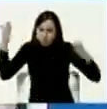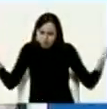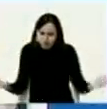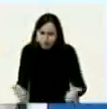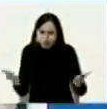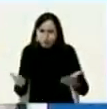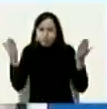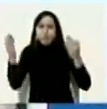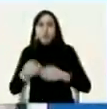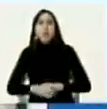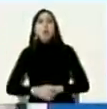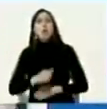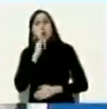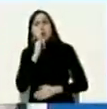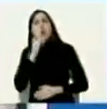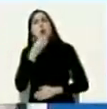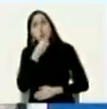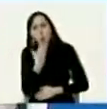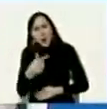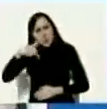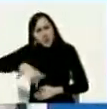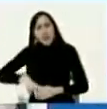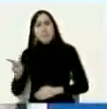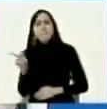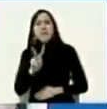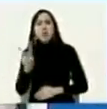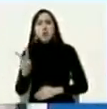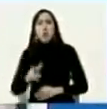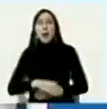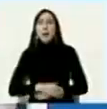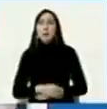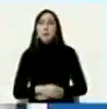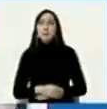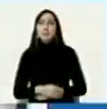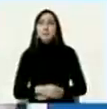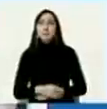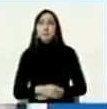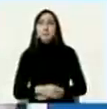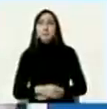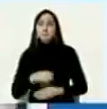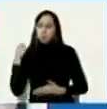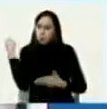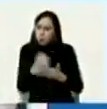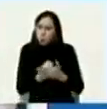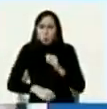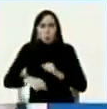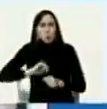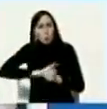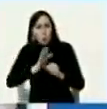de buenas noticias para Venezuela en la lucha contra el COVID